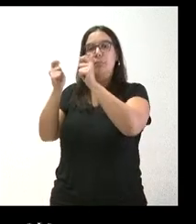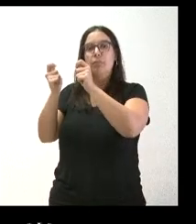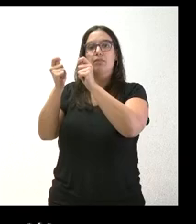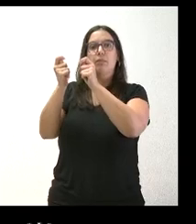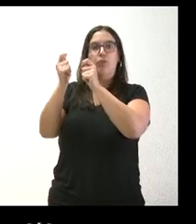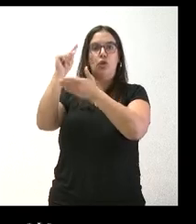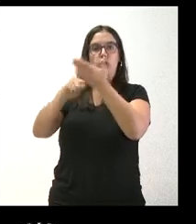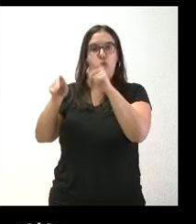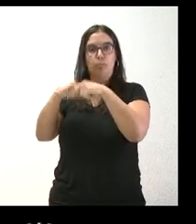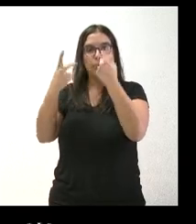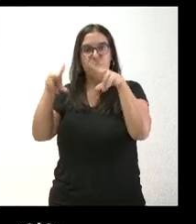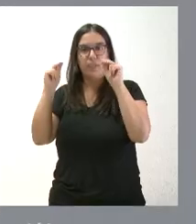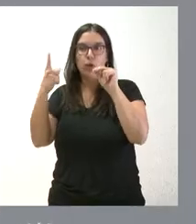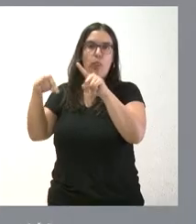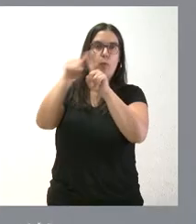Vamos, ¿qué está pasando?